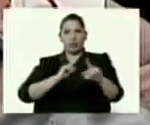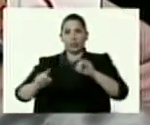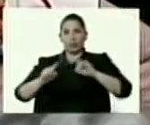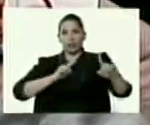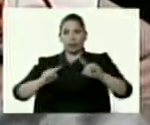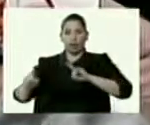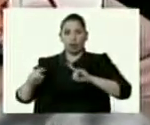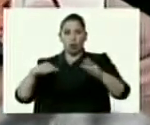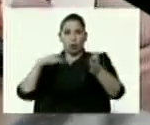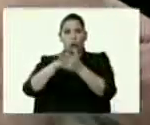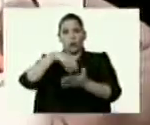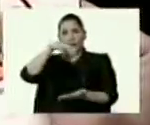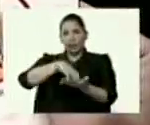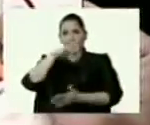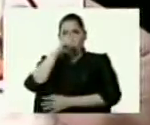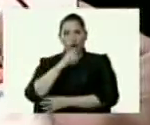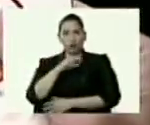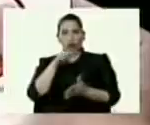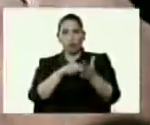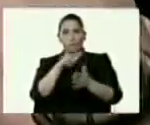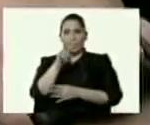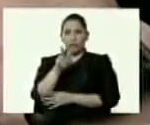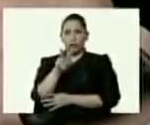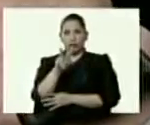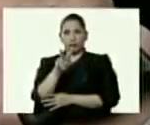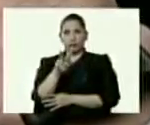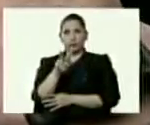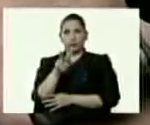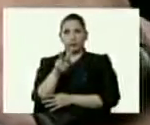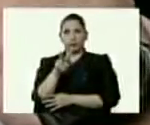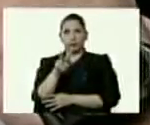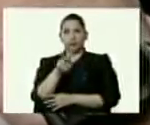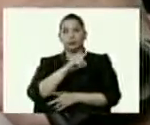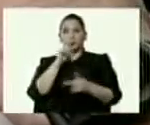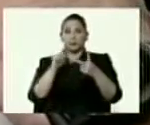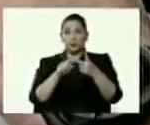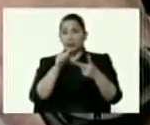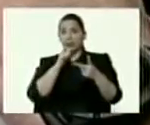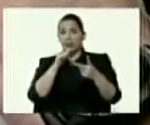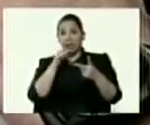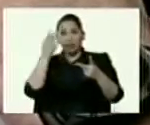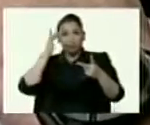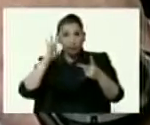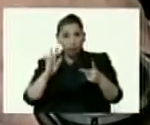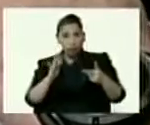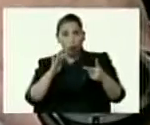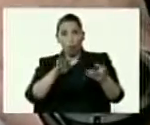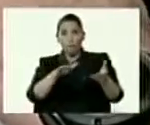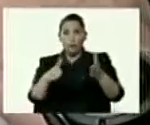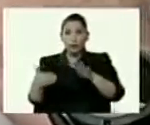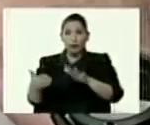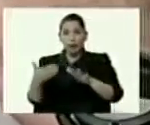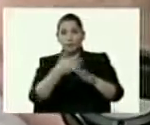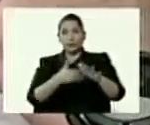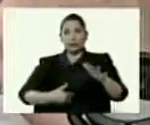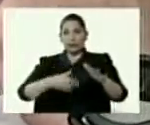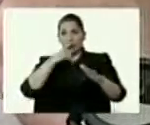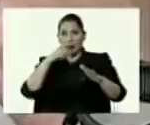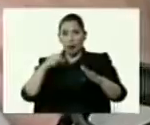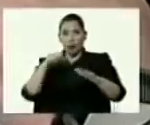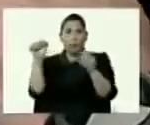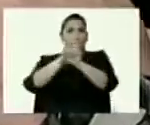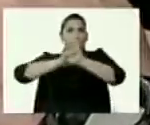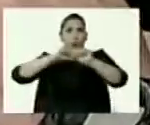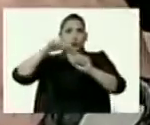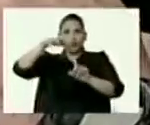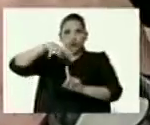dio el golpe de Estado en el año 2002, a quien intentó asesinar al presidente Nicolás Maduro a través de la detonación